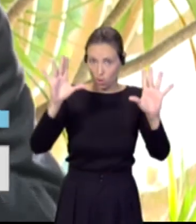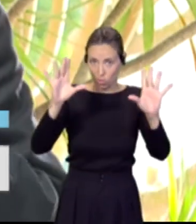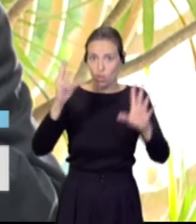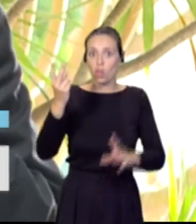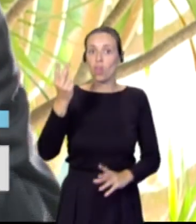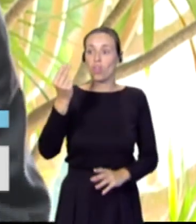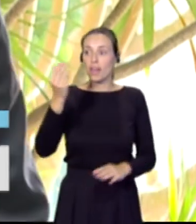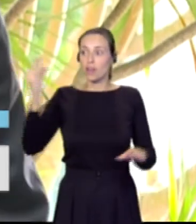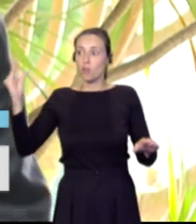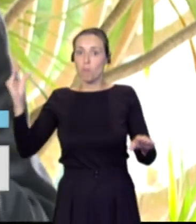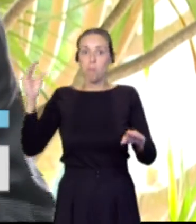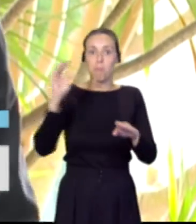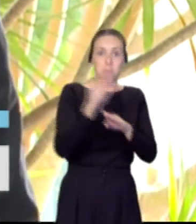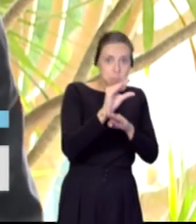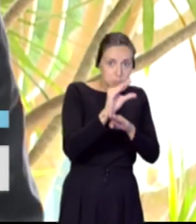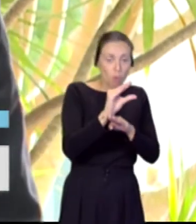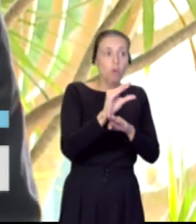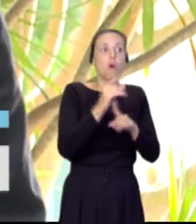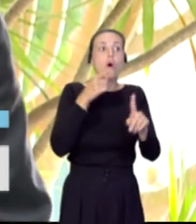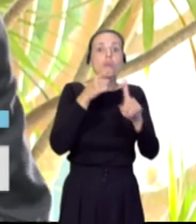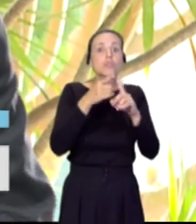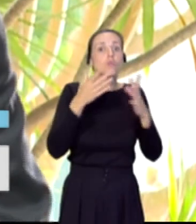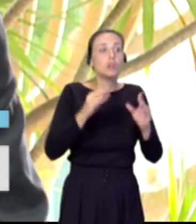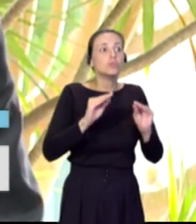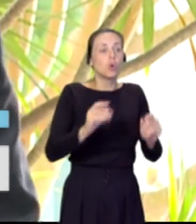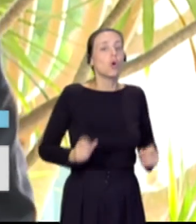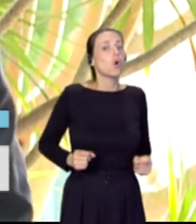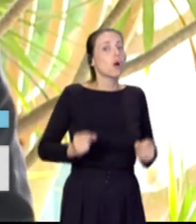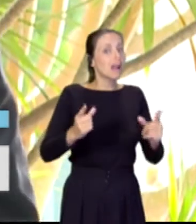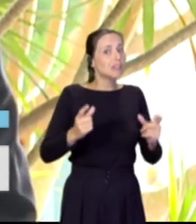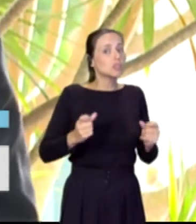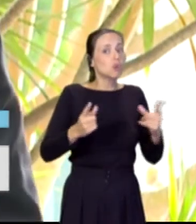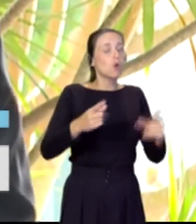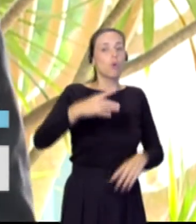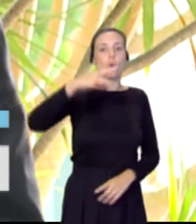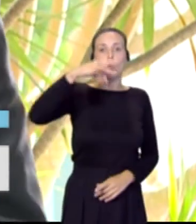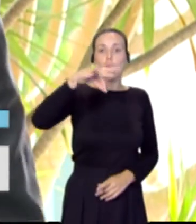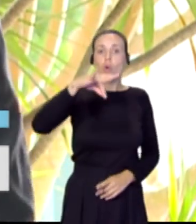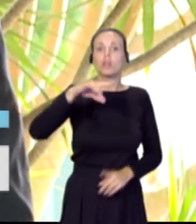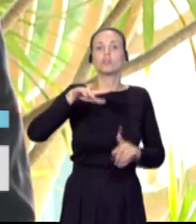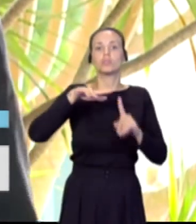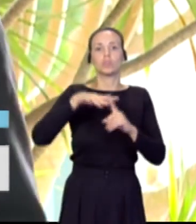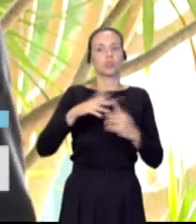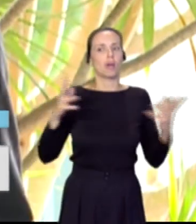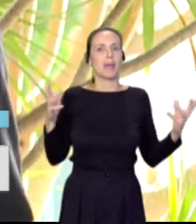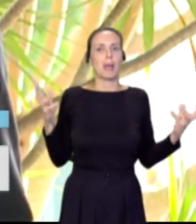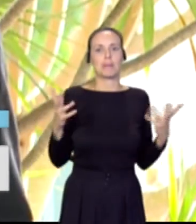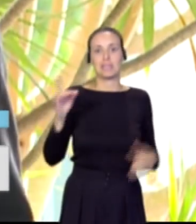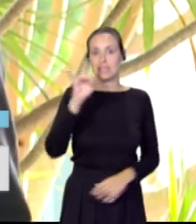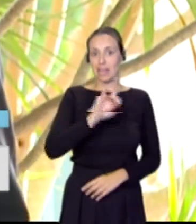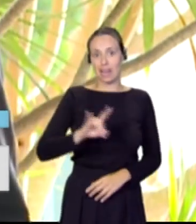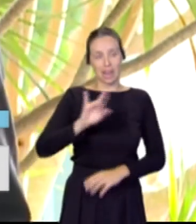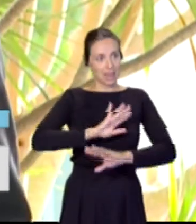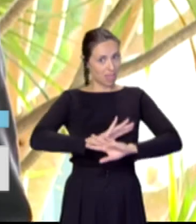gastado sólo por lo que se refiere a la situación de emergencia que se vive en Canarias.